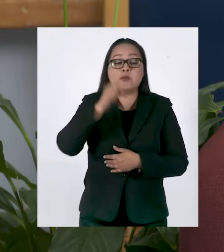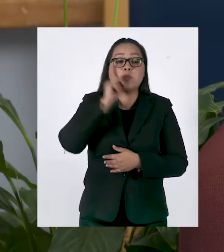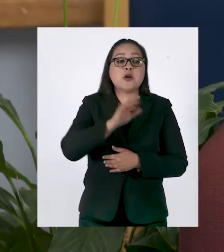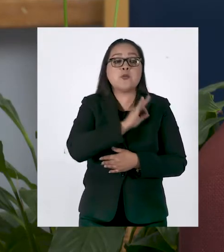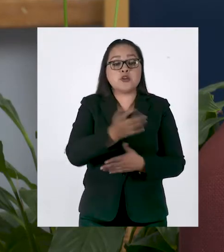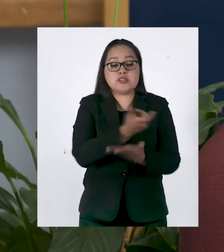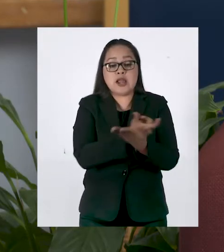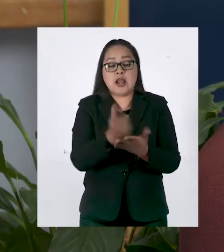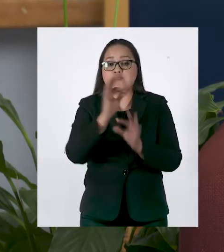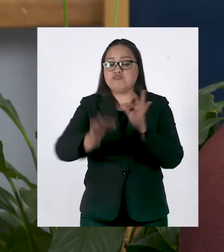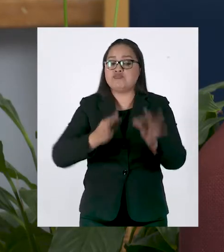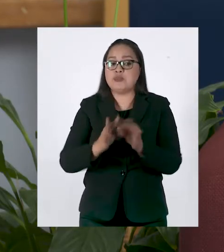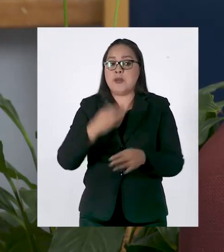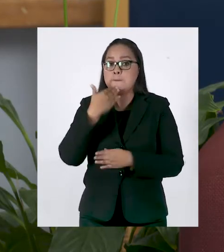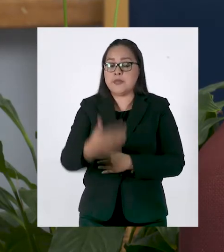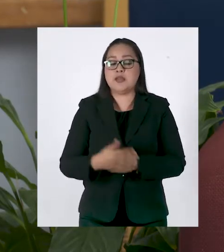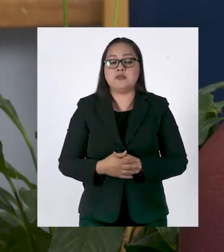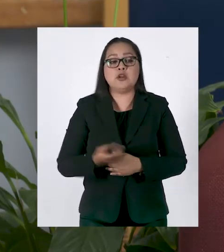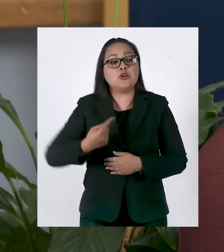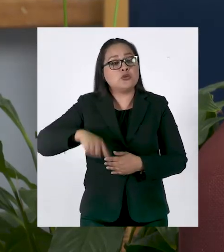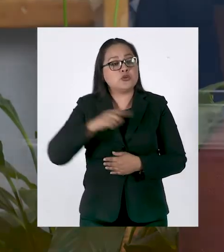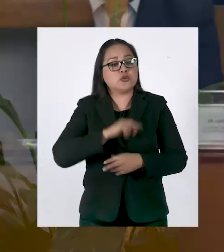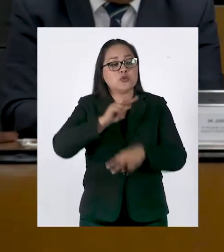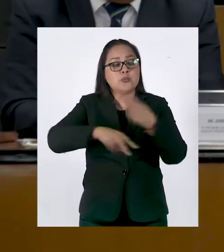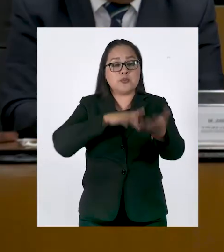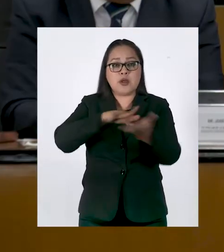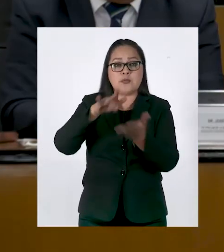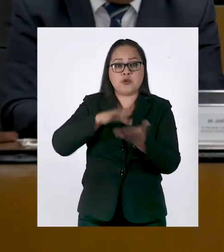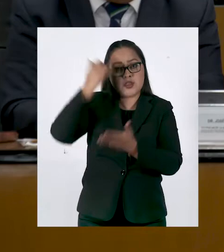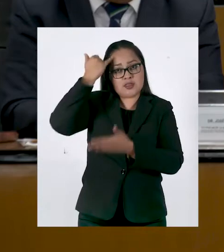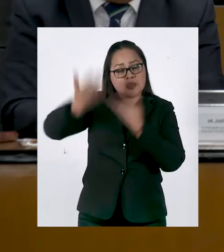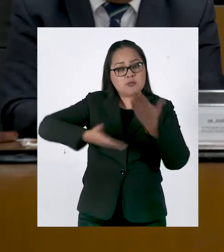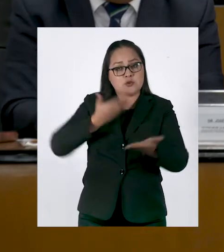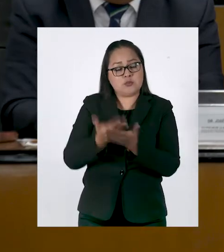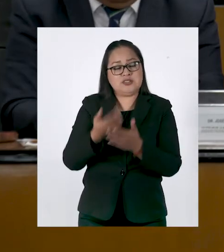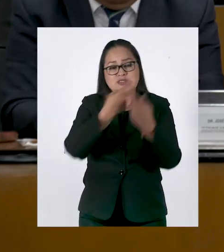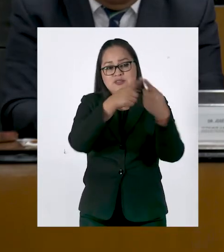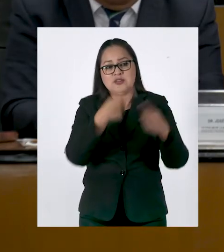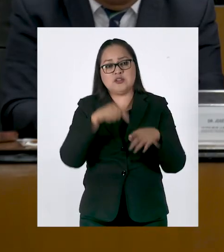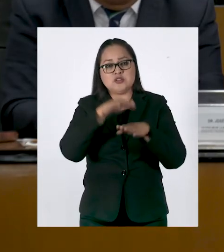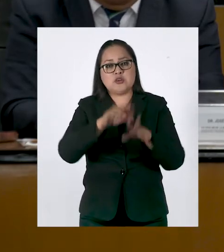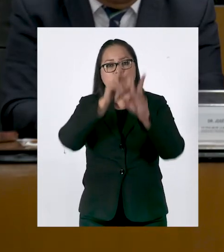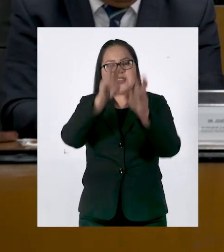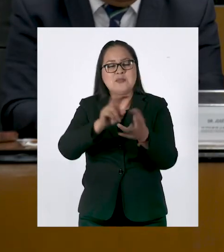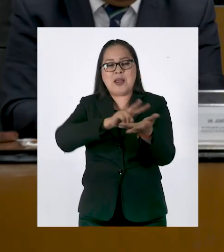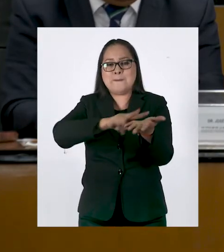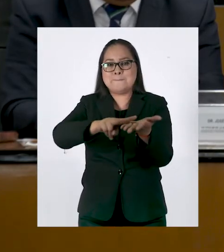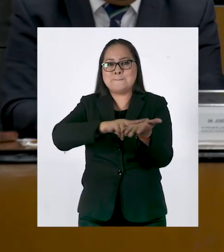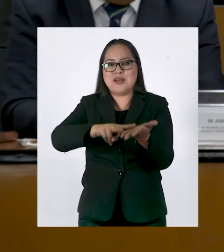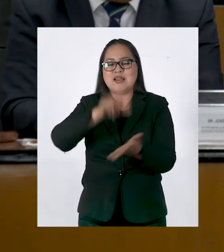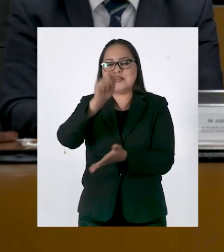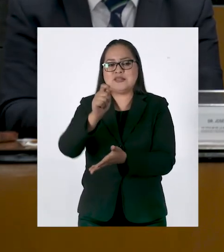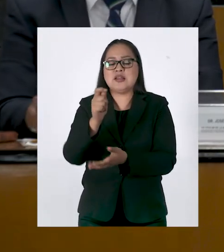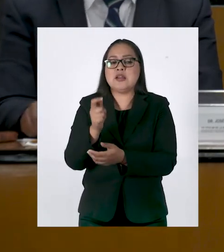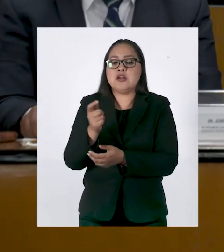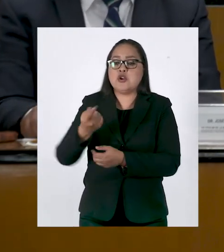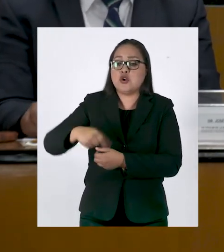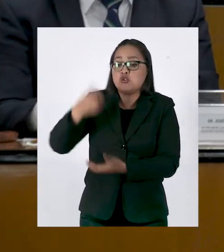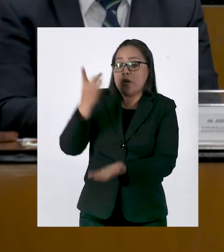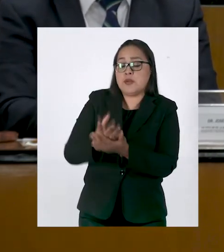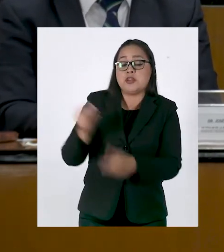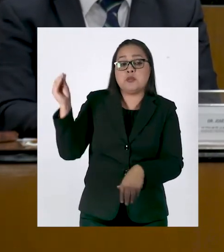necesario que las trabajadoras y los trabajadores mexicanos tengan un salario adecuado. Vamos a impulsar distintas